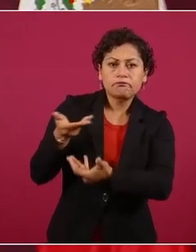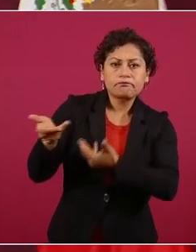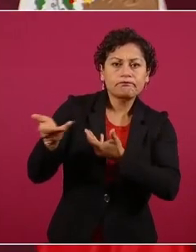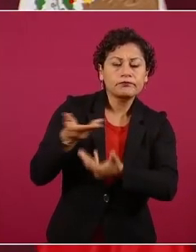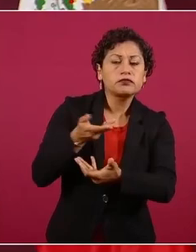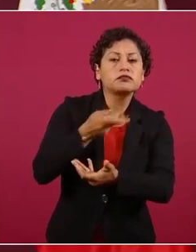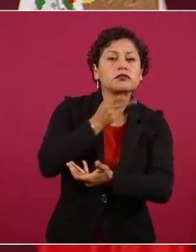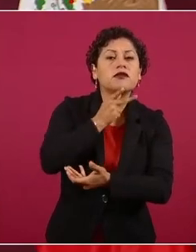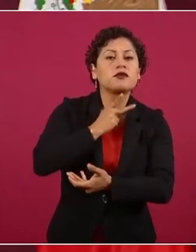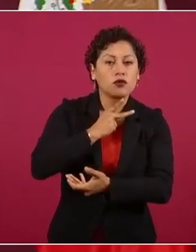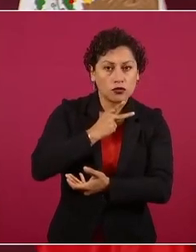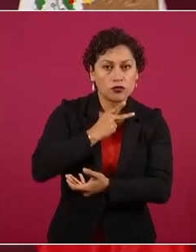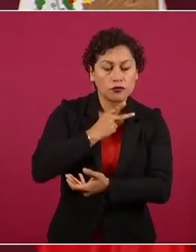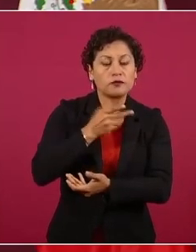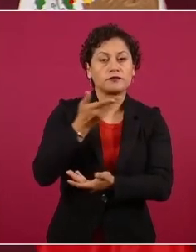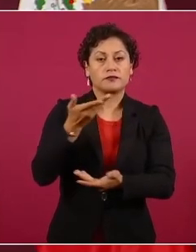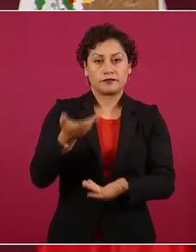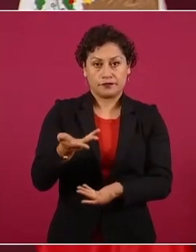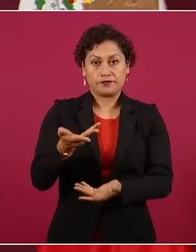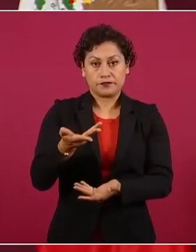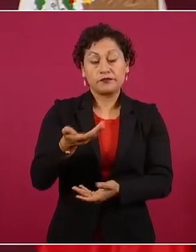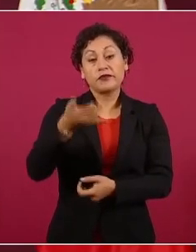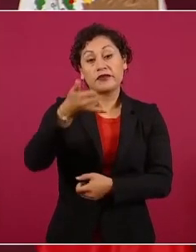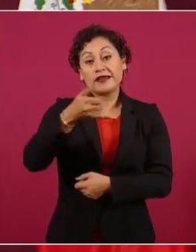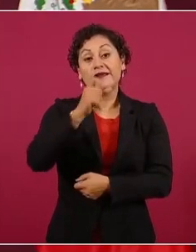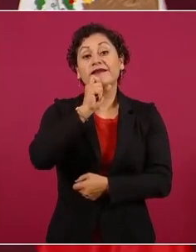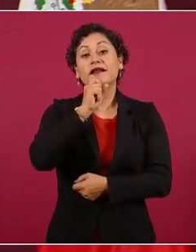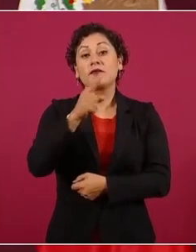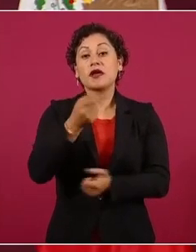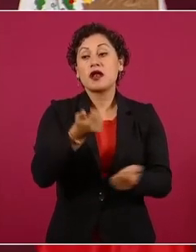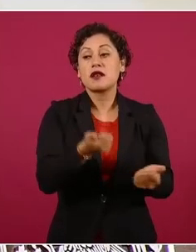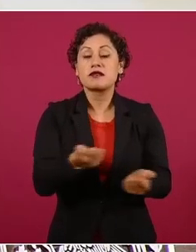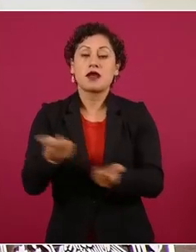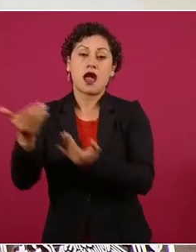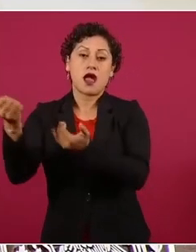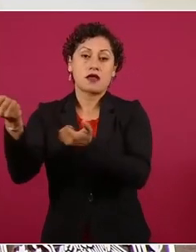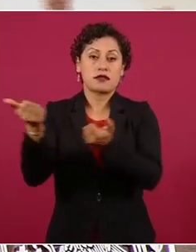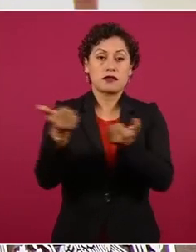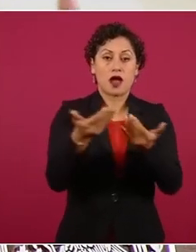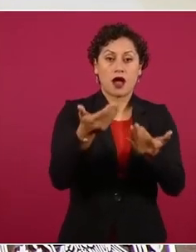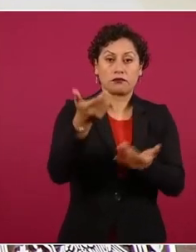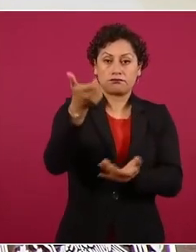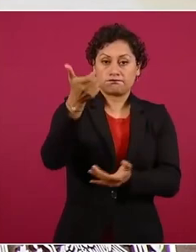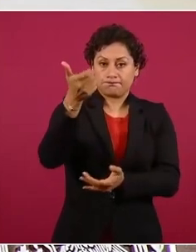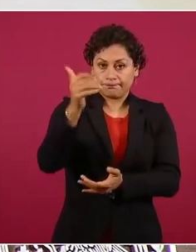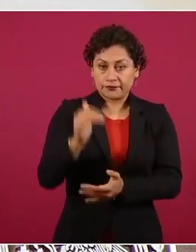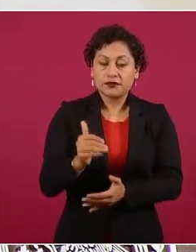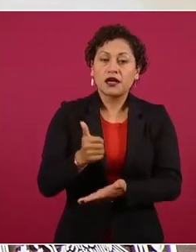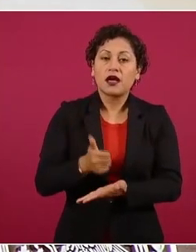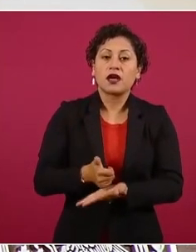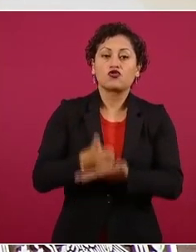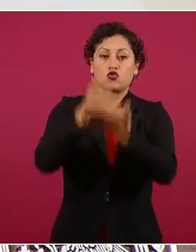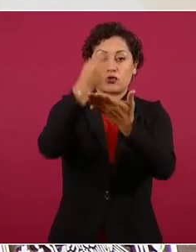reducir el costo de los fletes para llegar a los mercados.